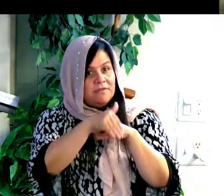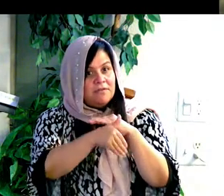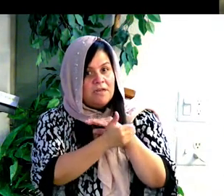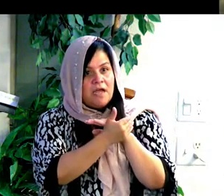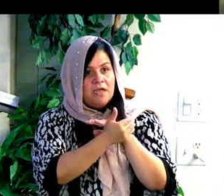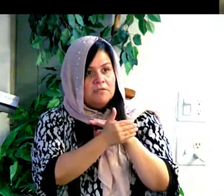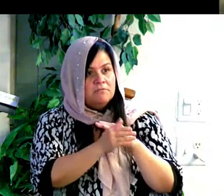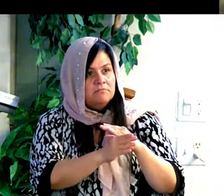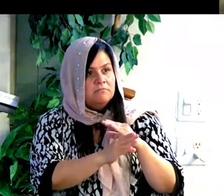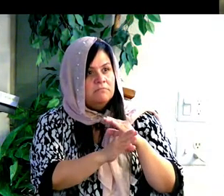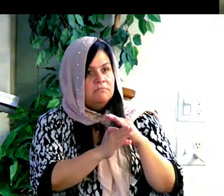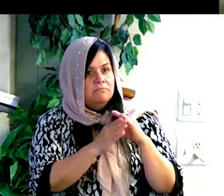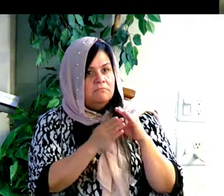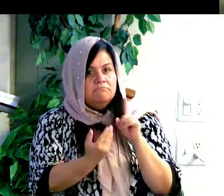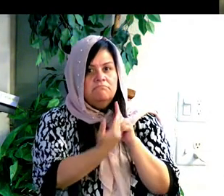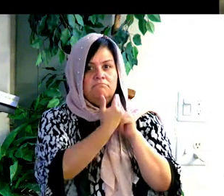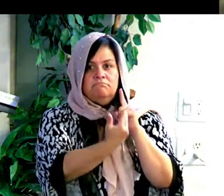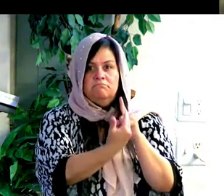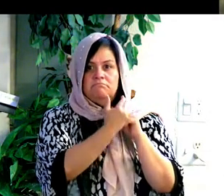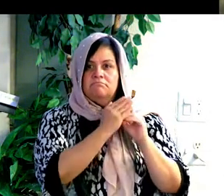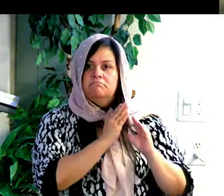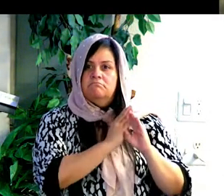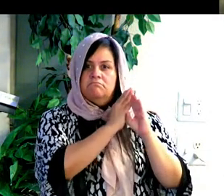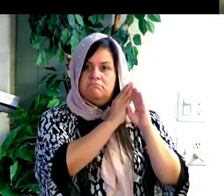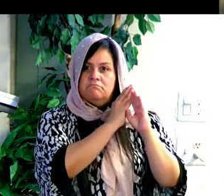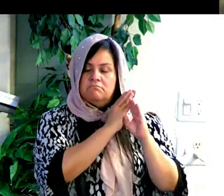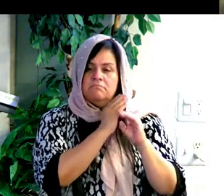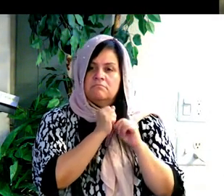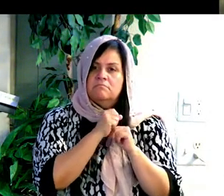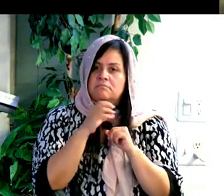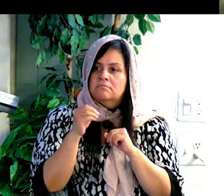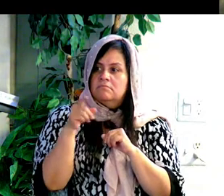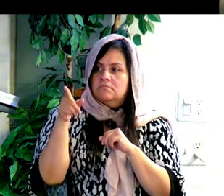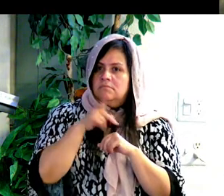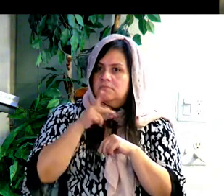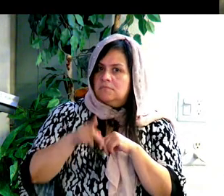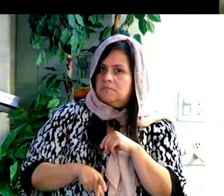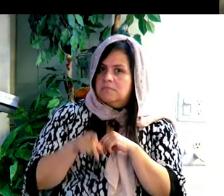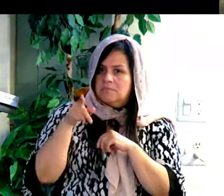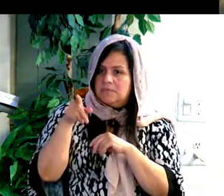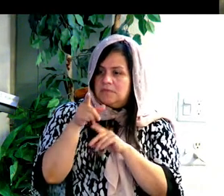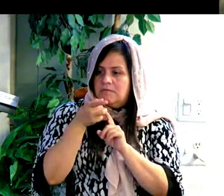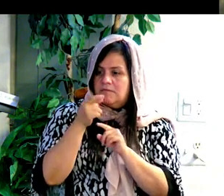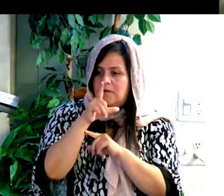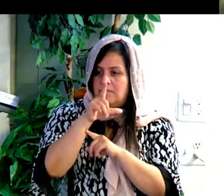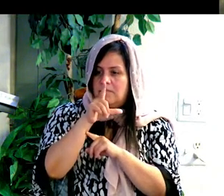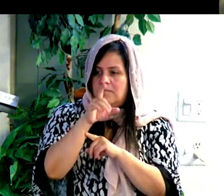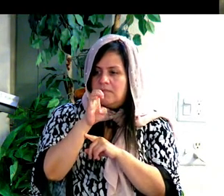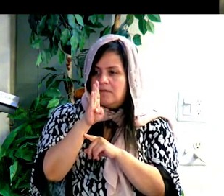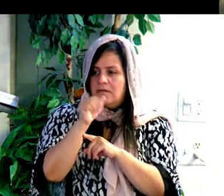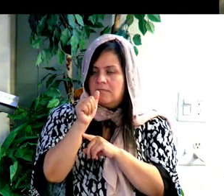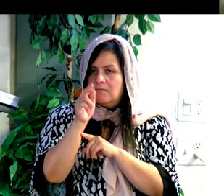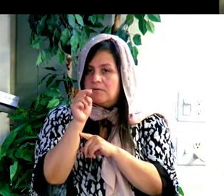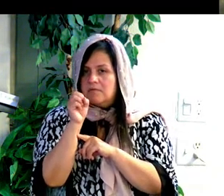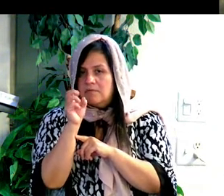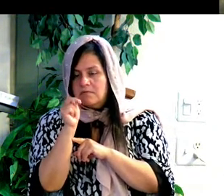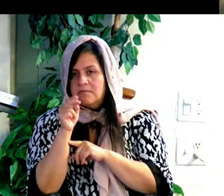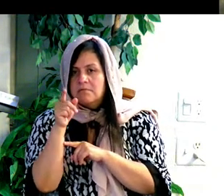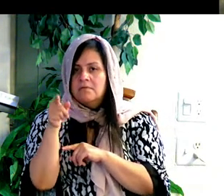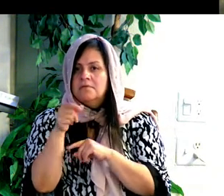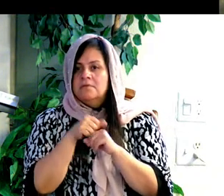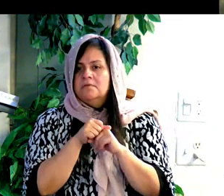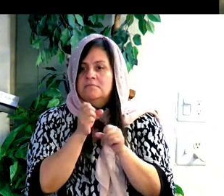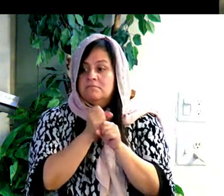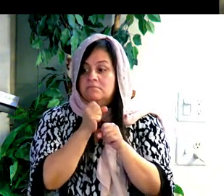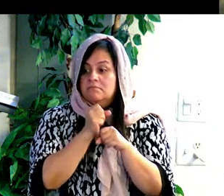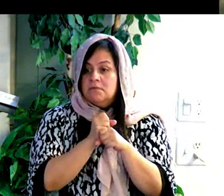rey Salomón se ha hecho un palanquín de madera del Líbano. Hizo sus columnas de plata, su respaldo de